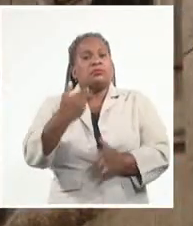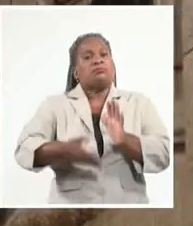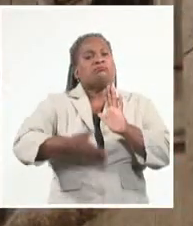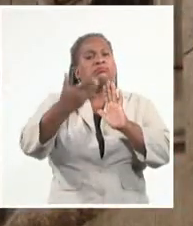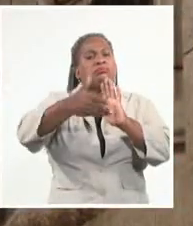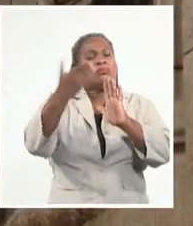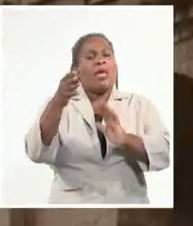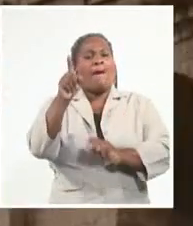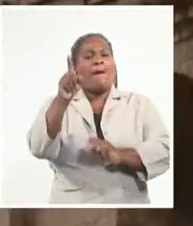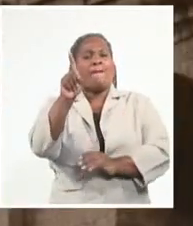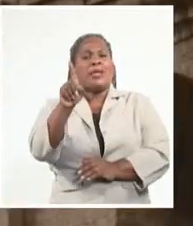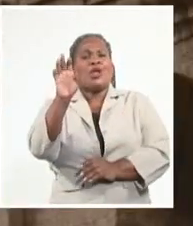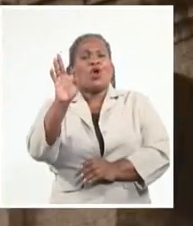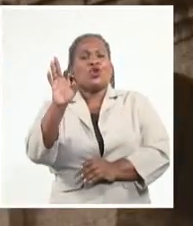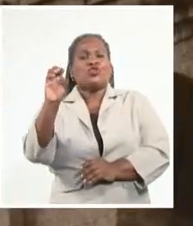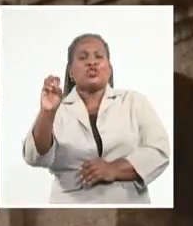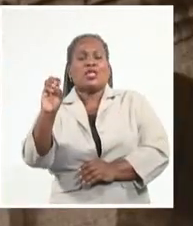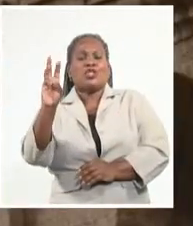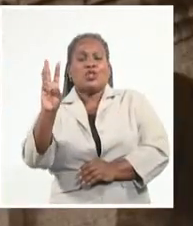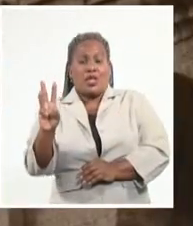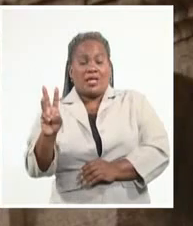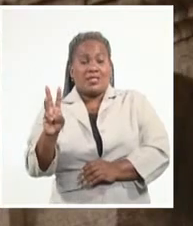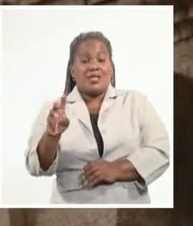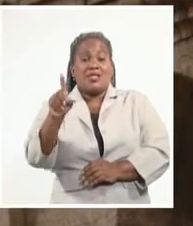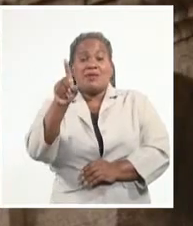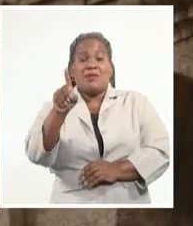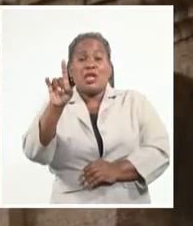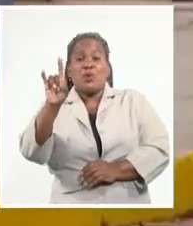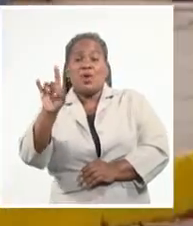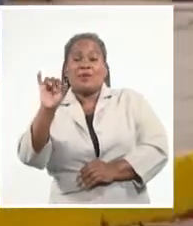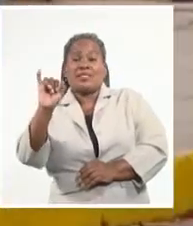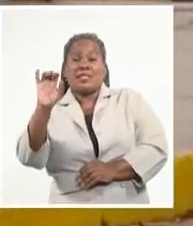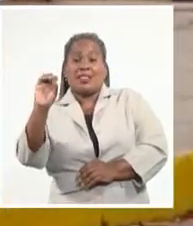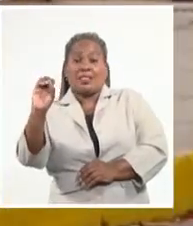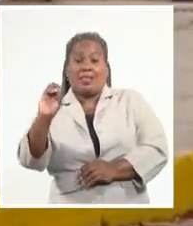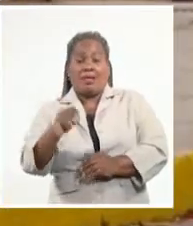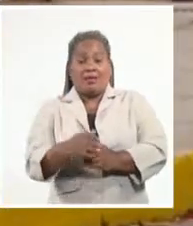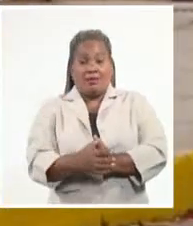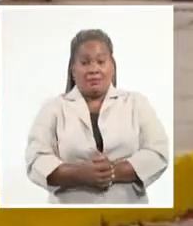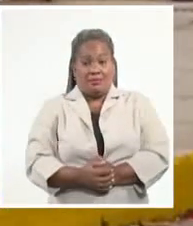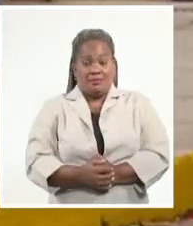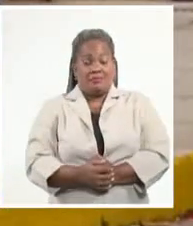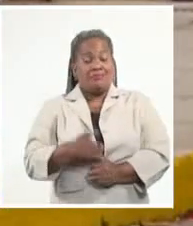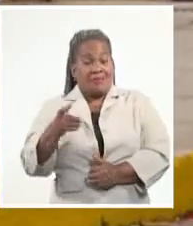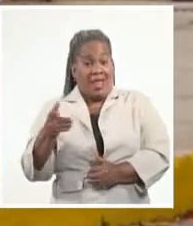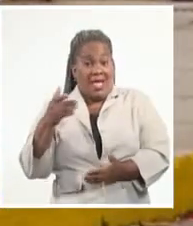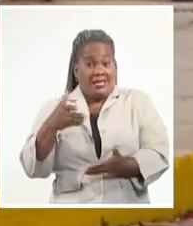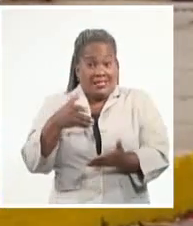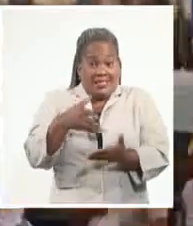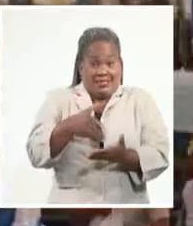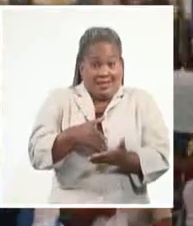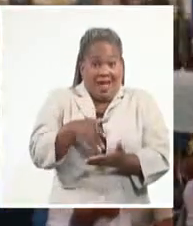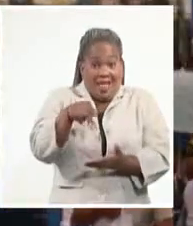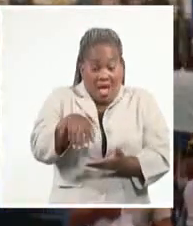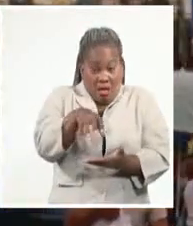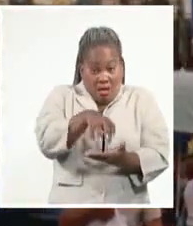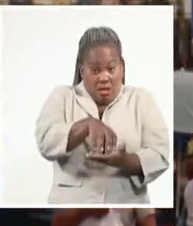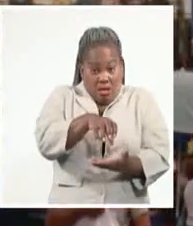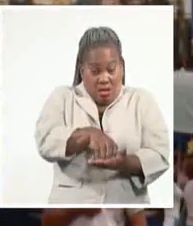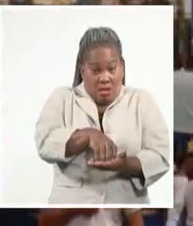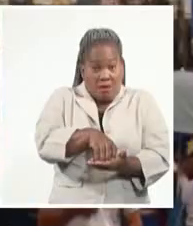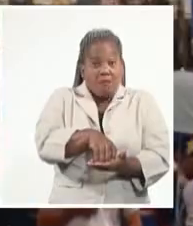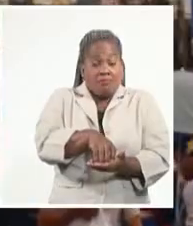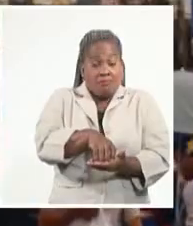1803 y 1960. Pero para llegar a esta urbe que vive a unos